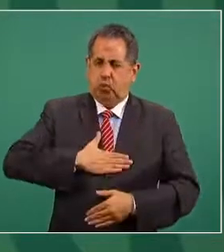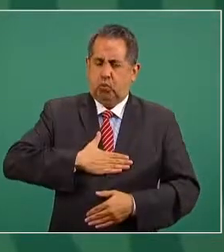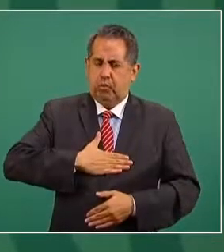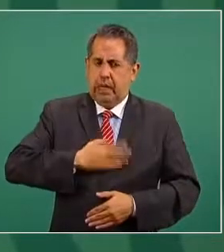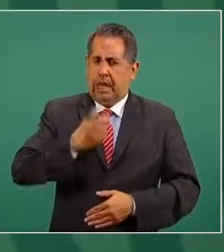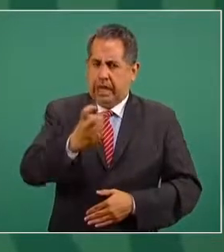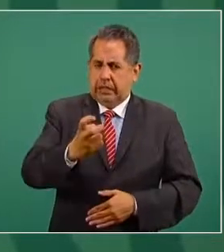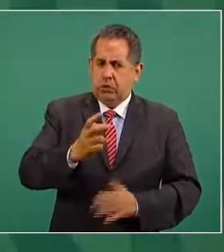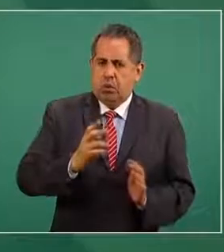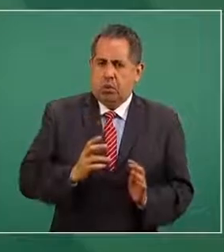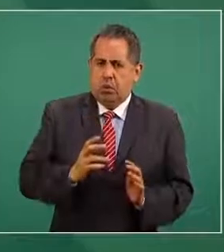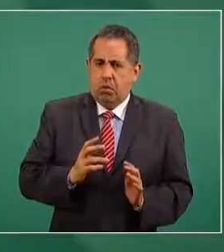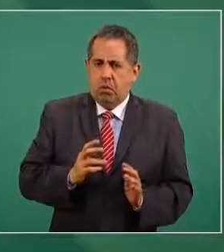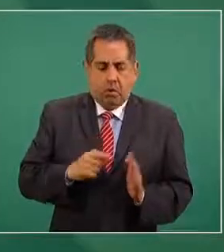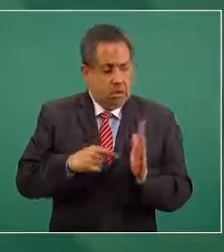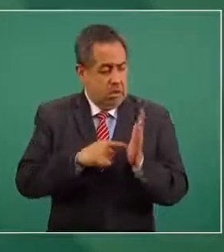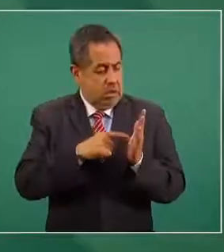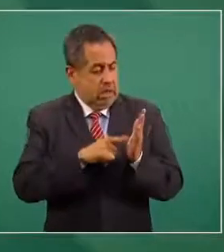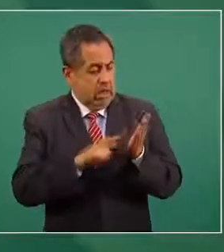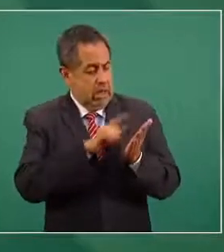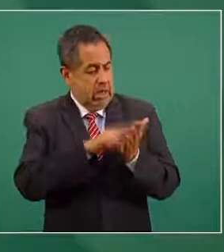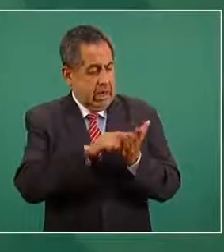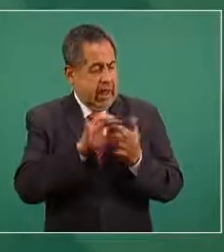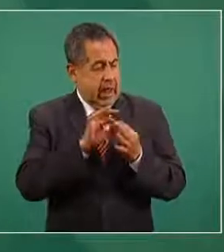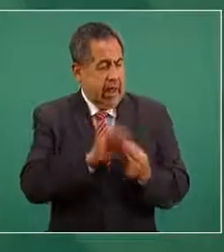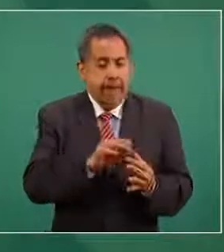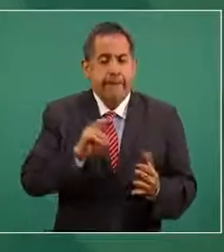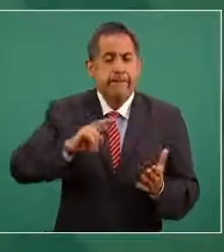lo que se apega a la verdad